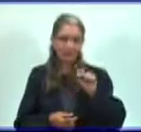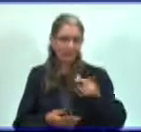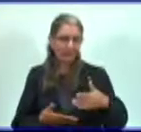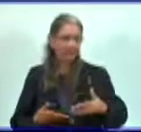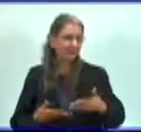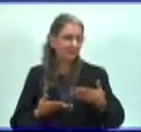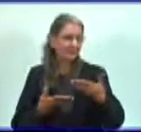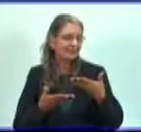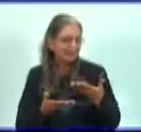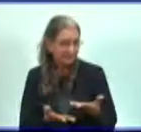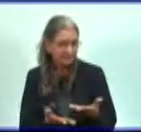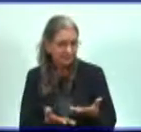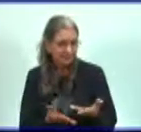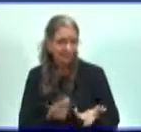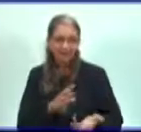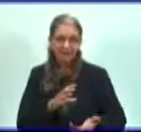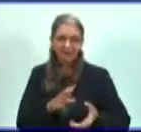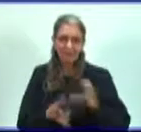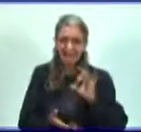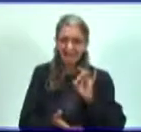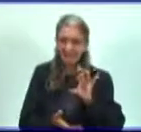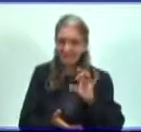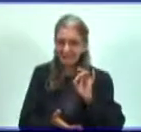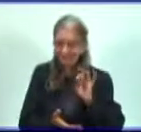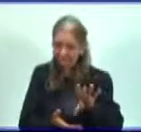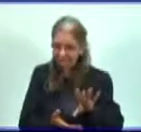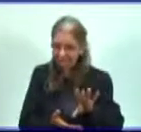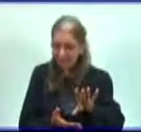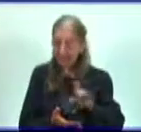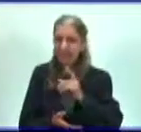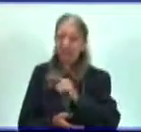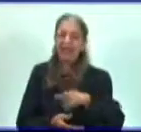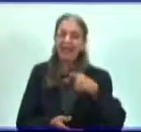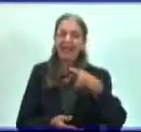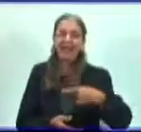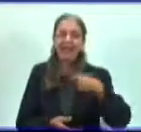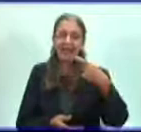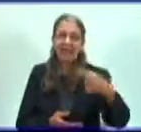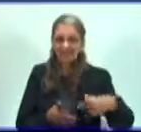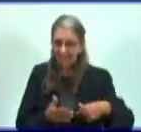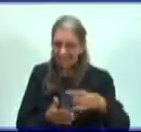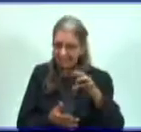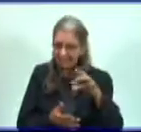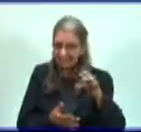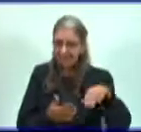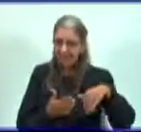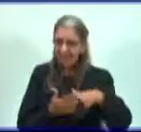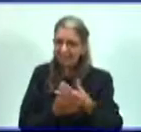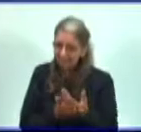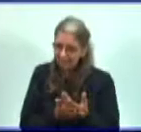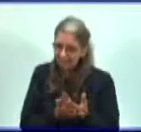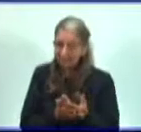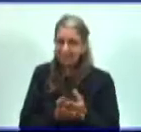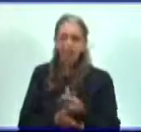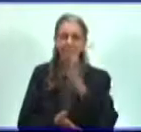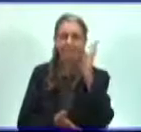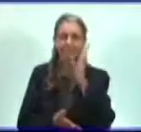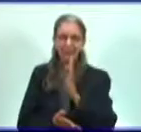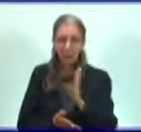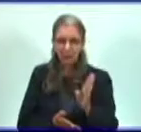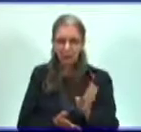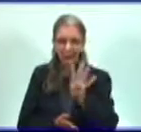de forma quincenar la asignatura de Biología 4, parte 1.